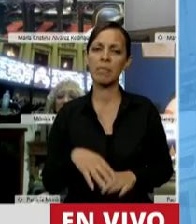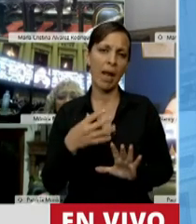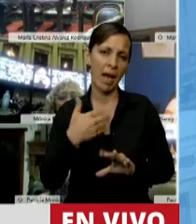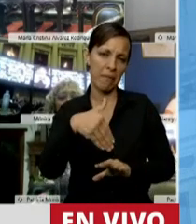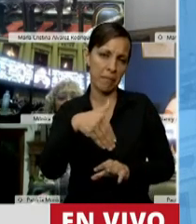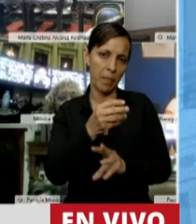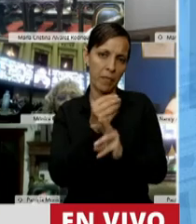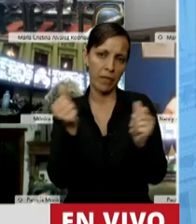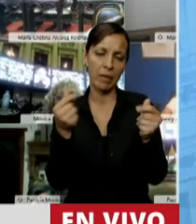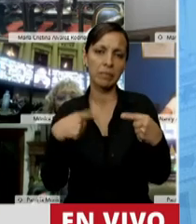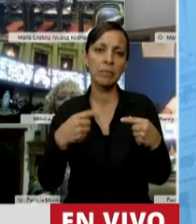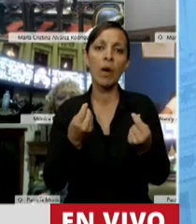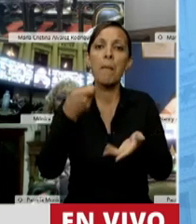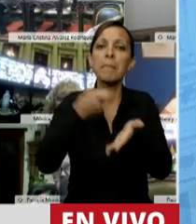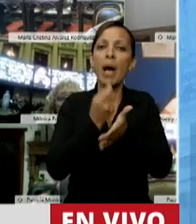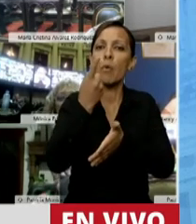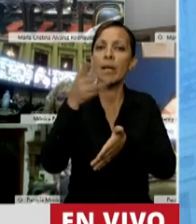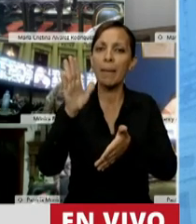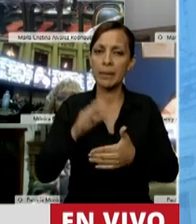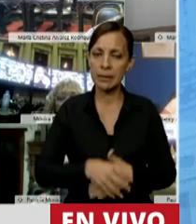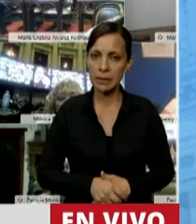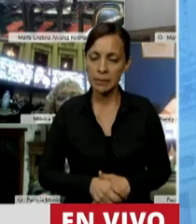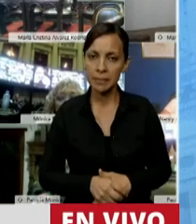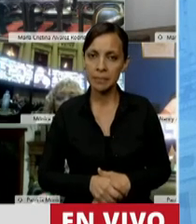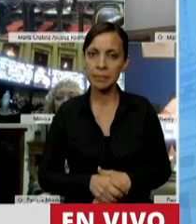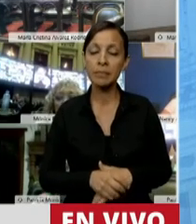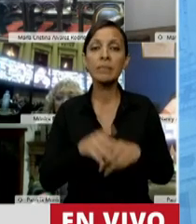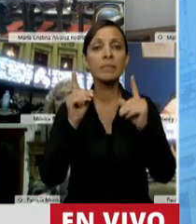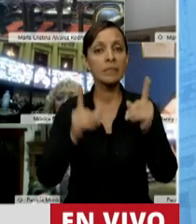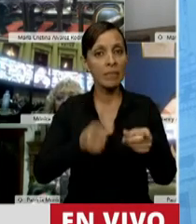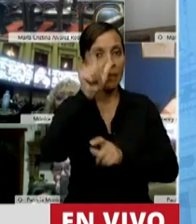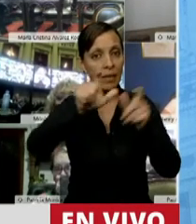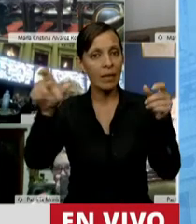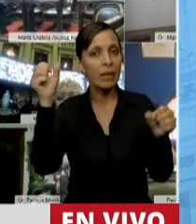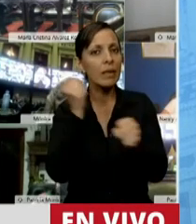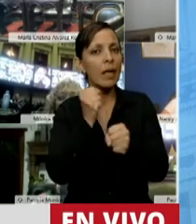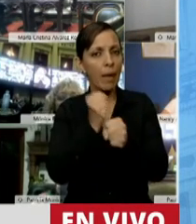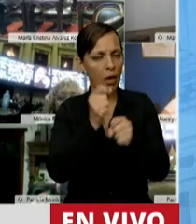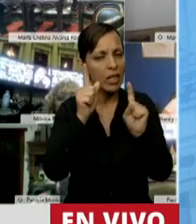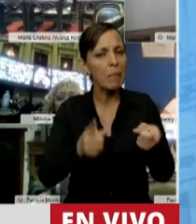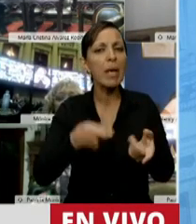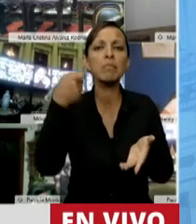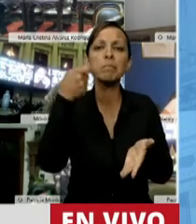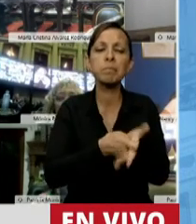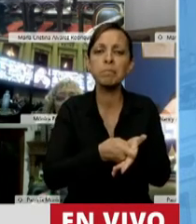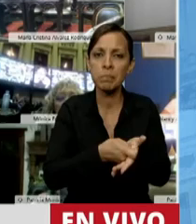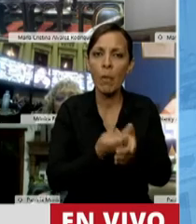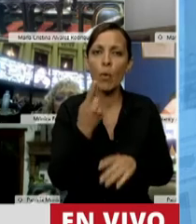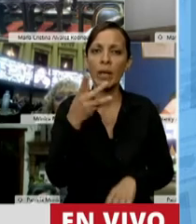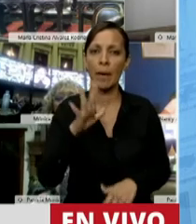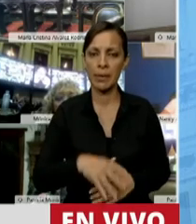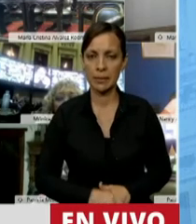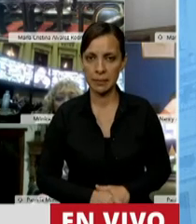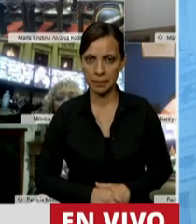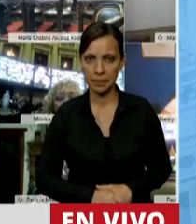con el pago por única vez. También los trabajadores han hecho un pago por única